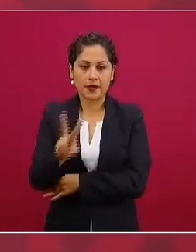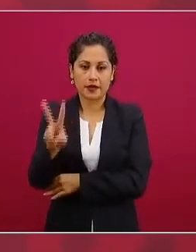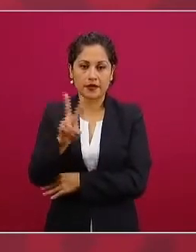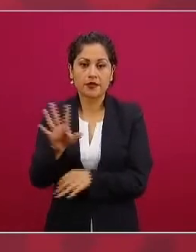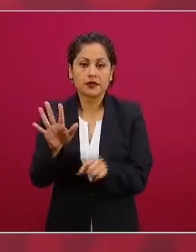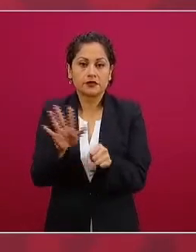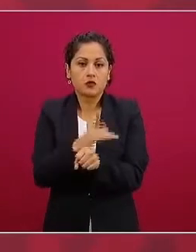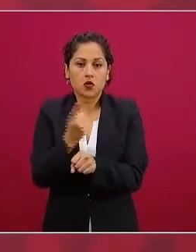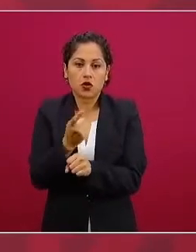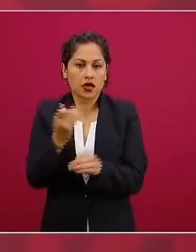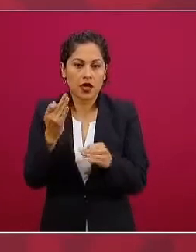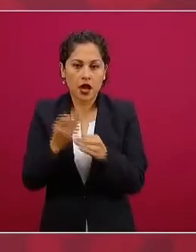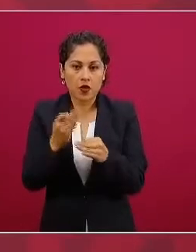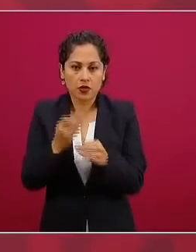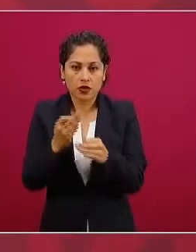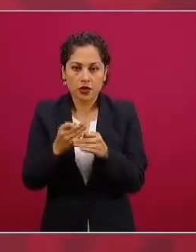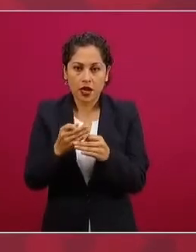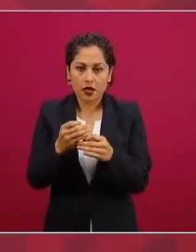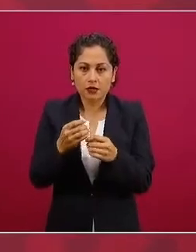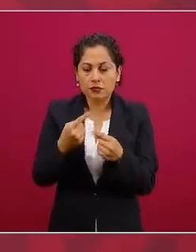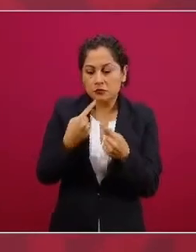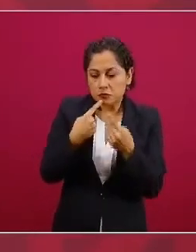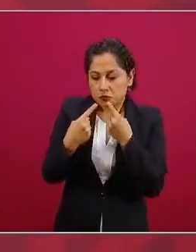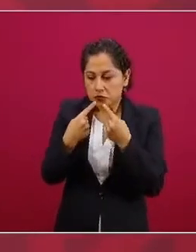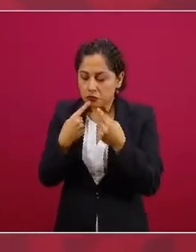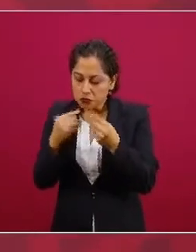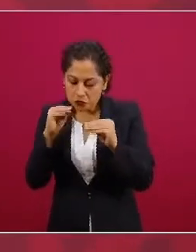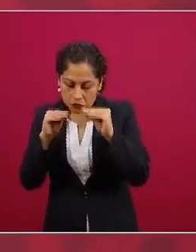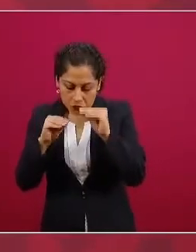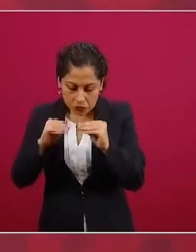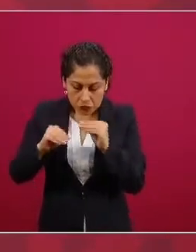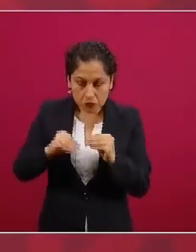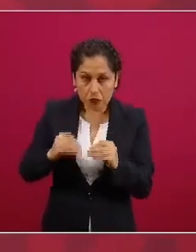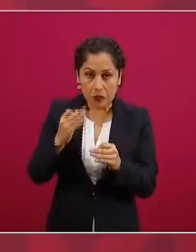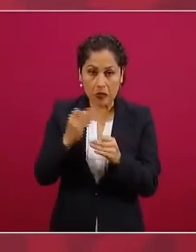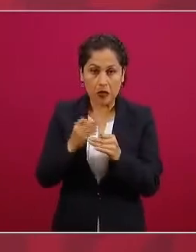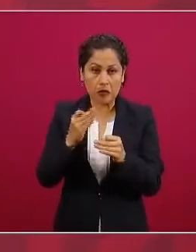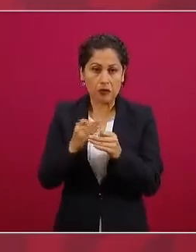un análisis, todo está muy alterado,